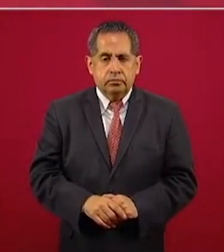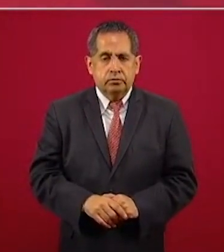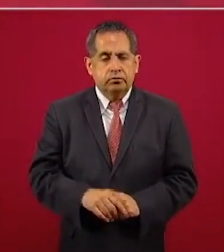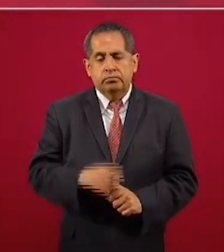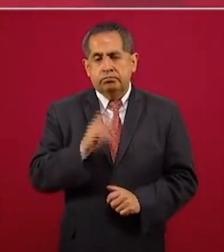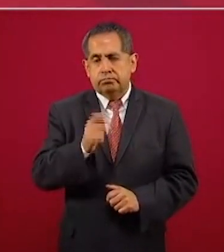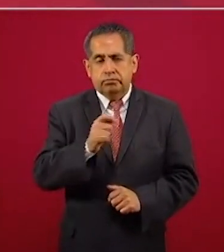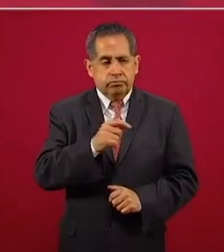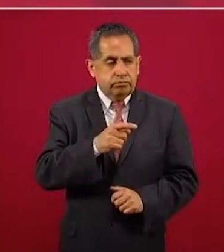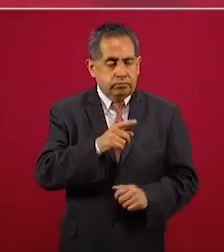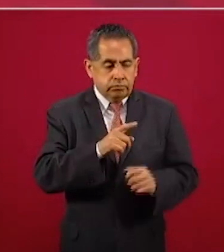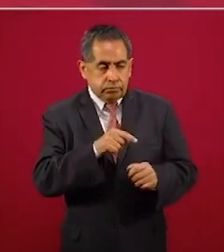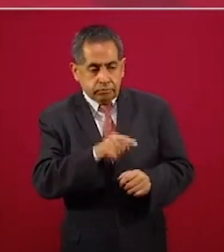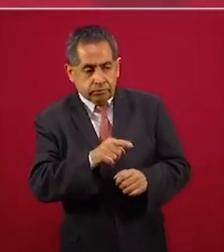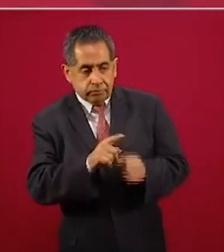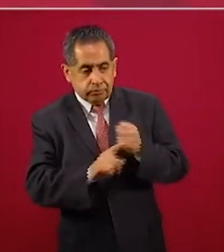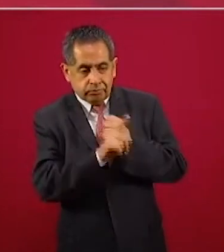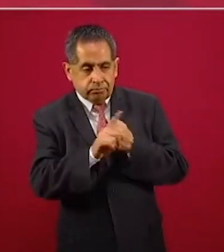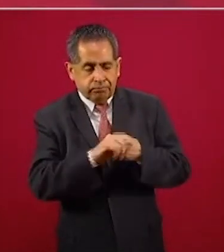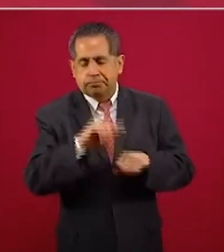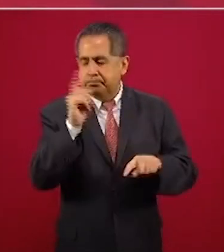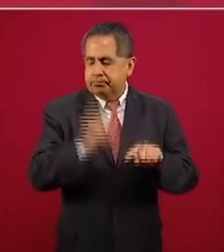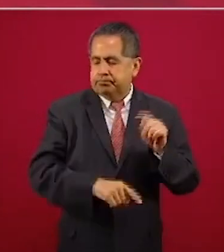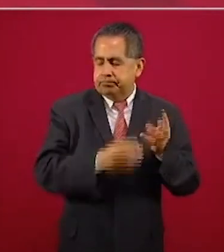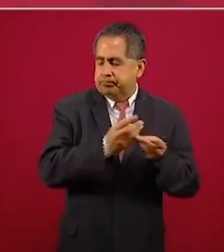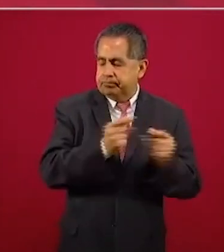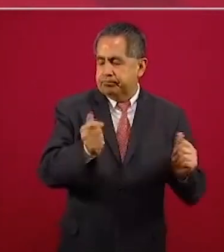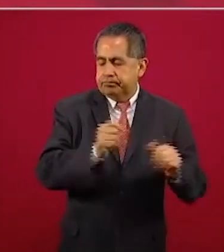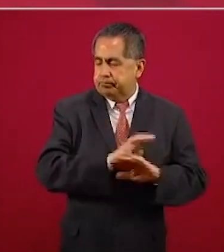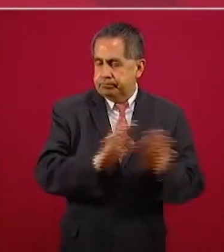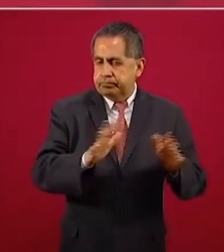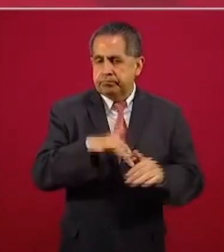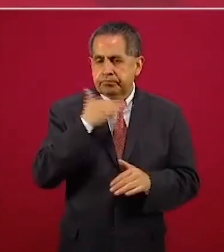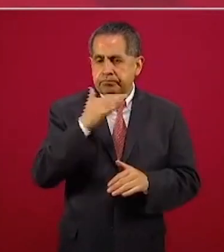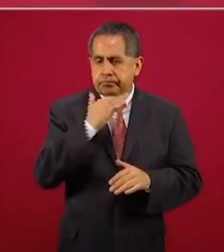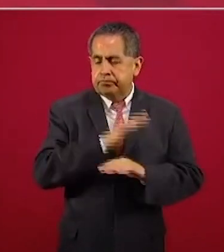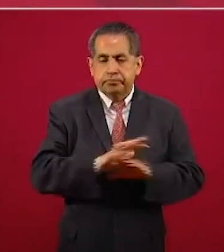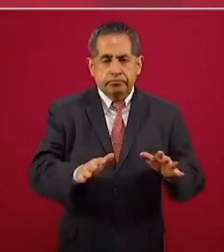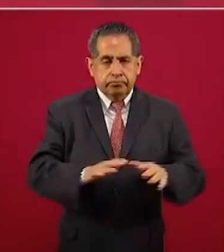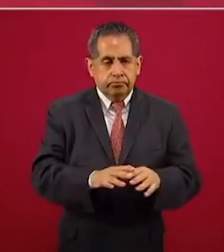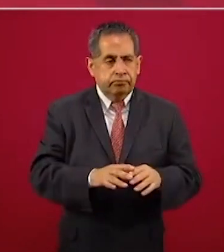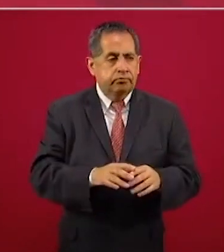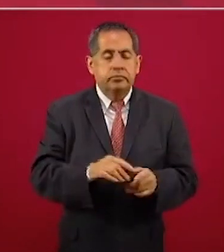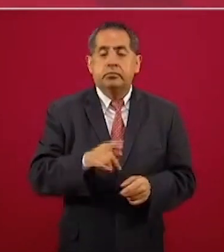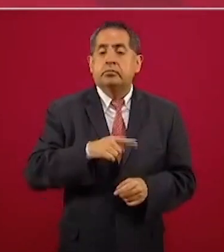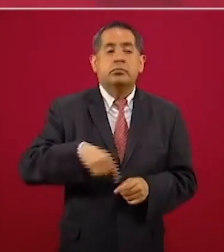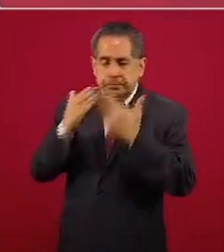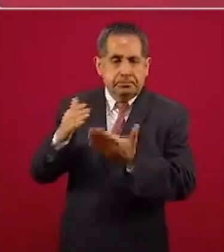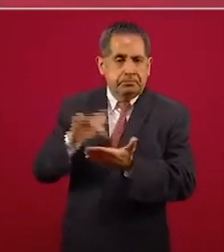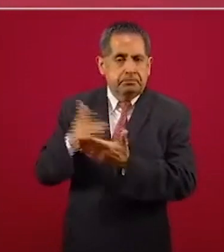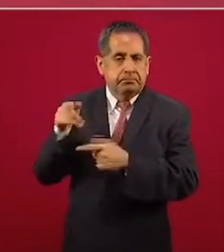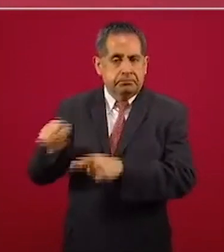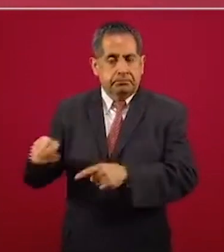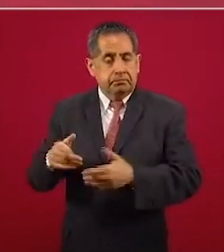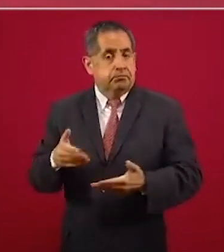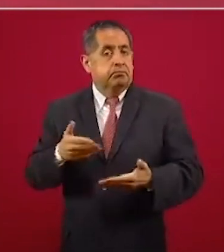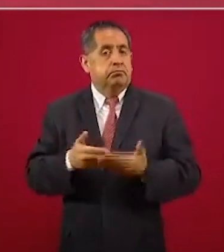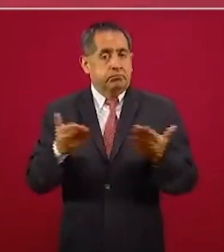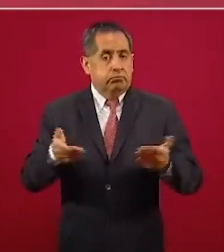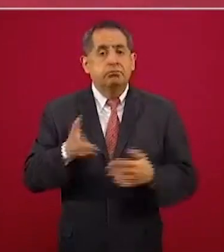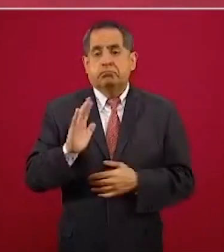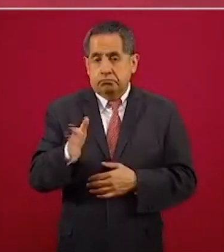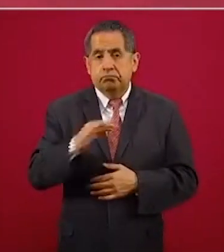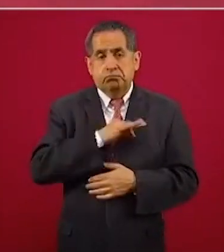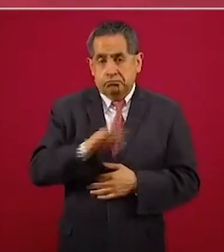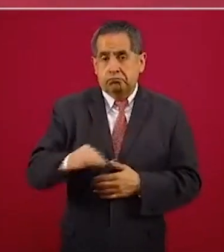problema de fondo del abasto de medicamentos y ahora se puede